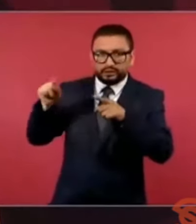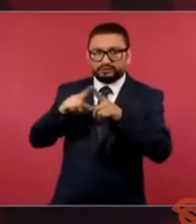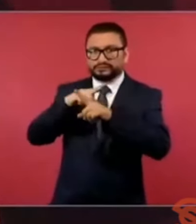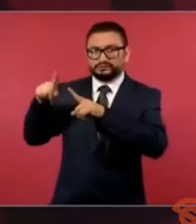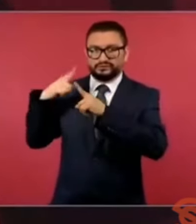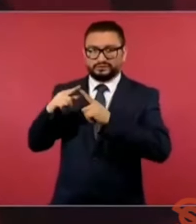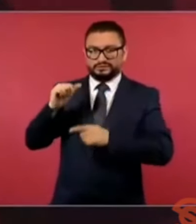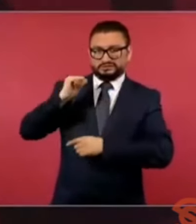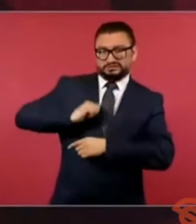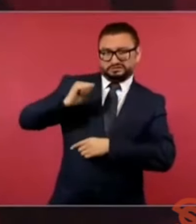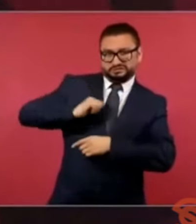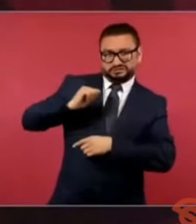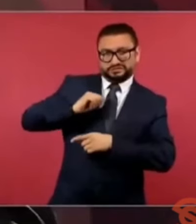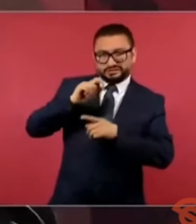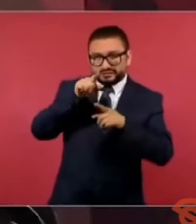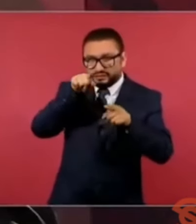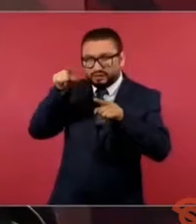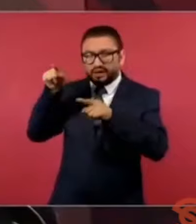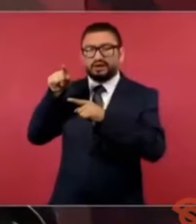prehispánicas.